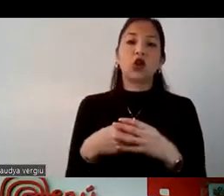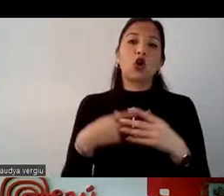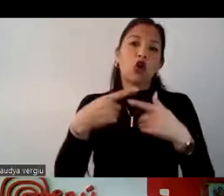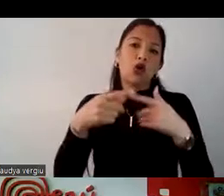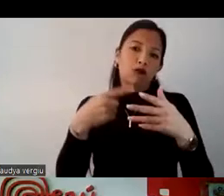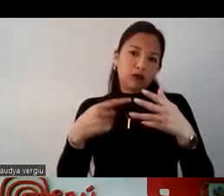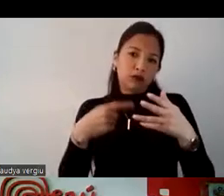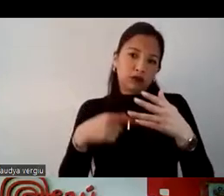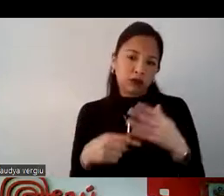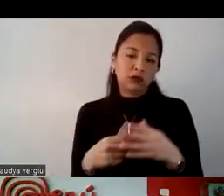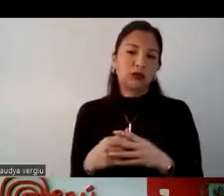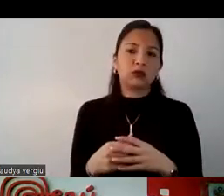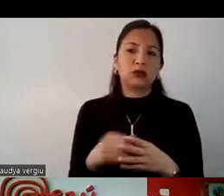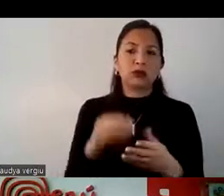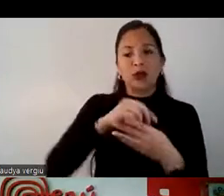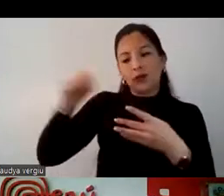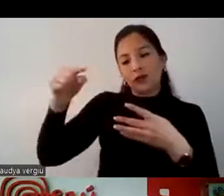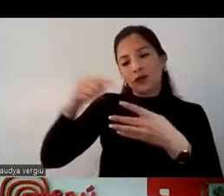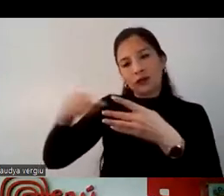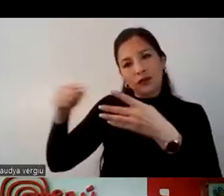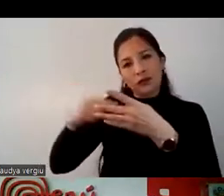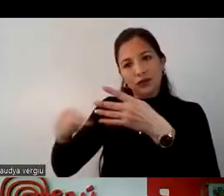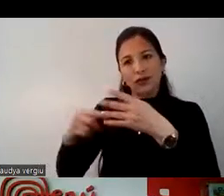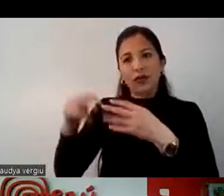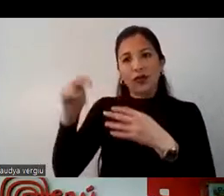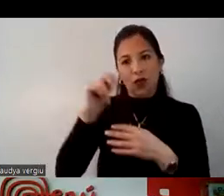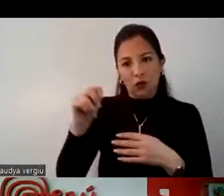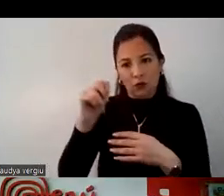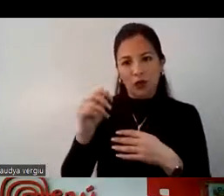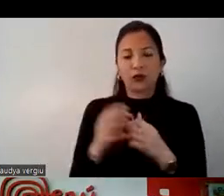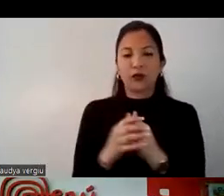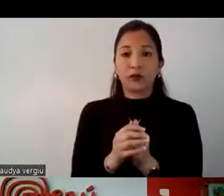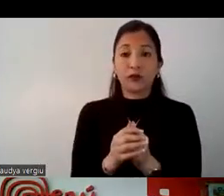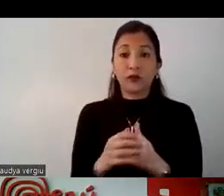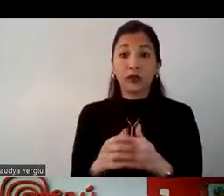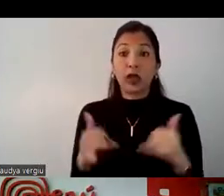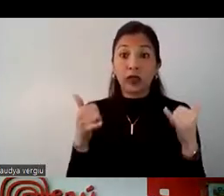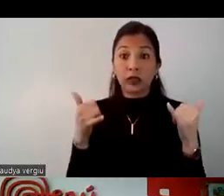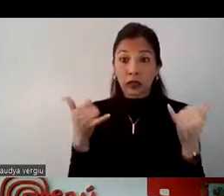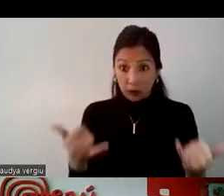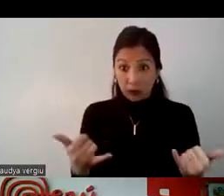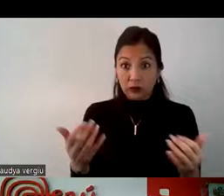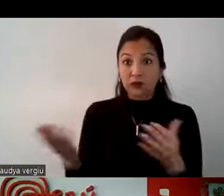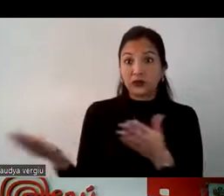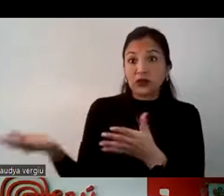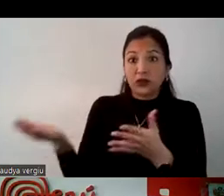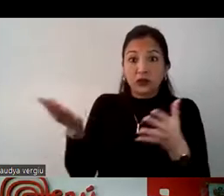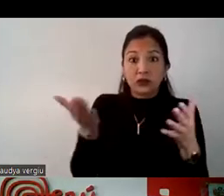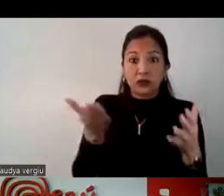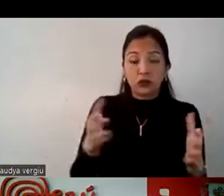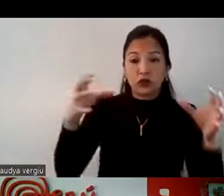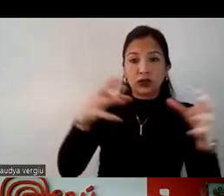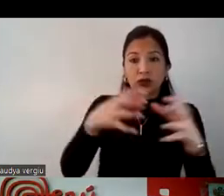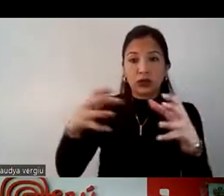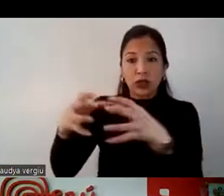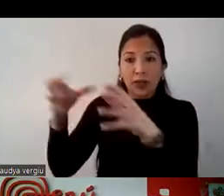distintos, distintas ciudades de Ecuador. Estamos también invitando a algunas empresas para que nos acompañen,